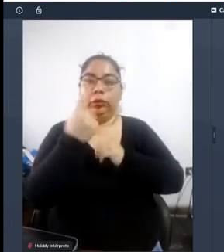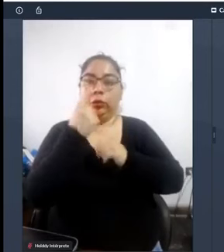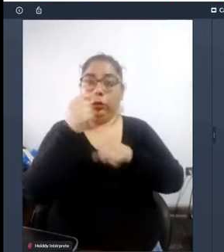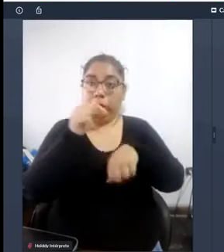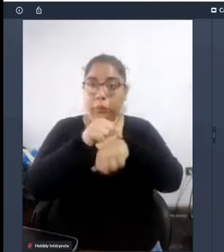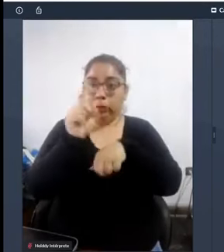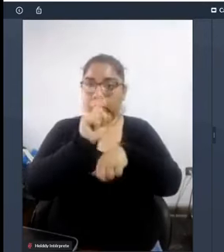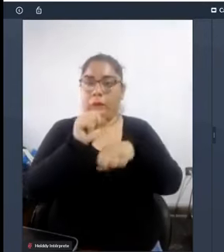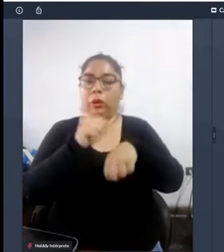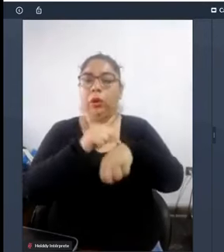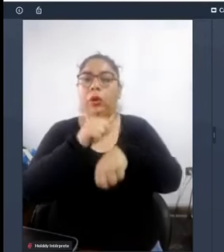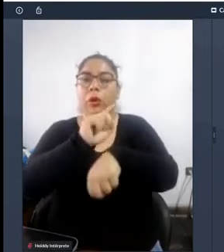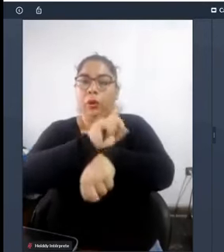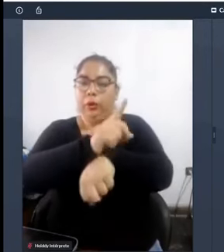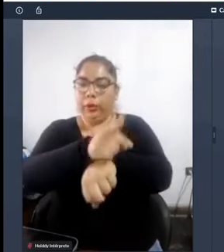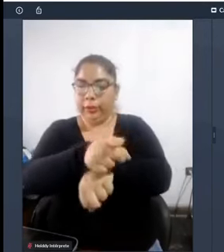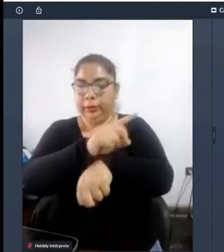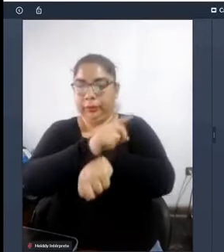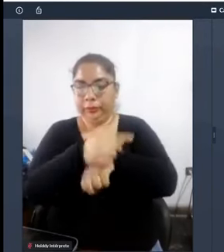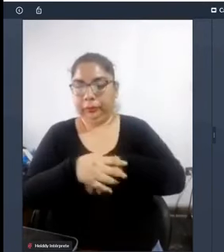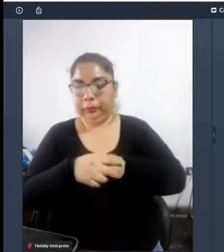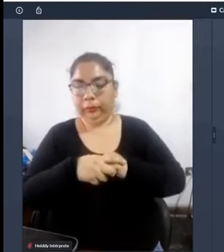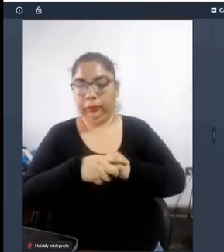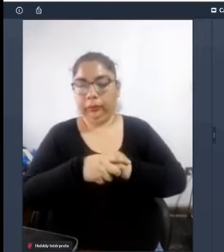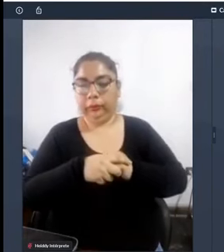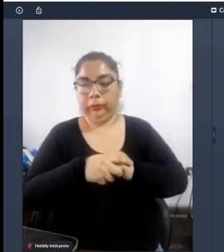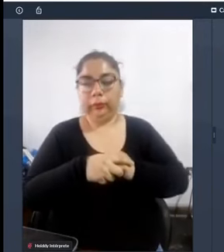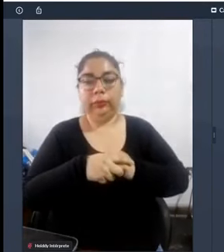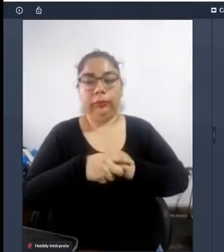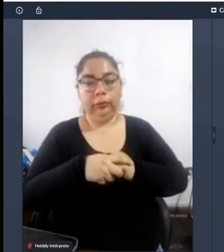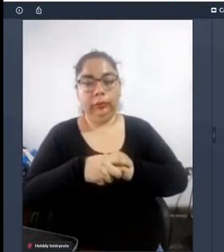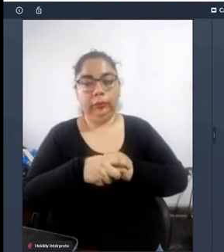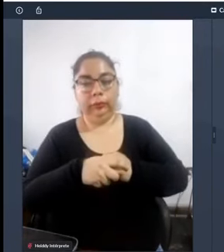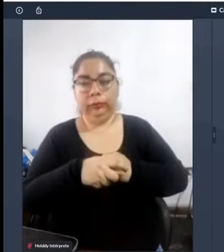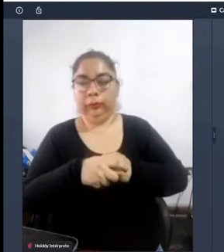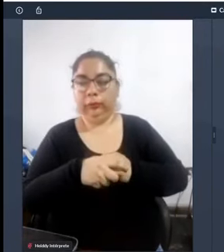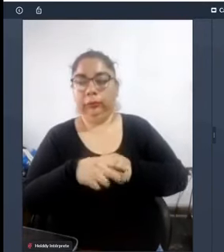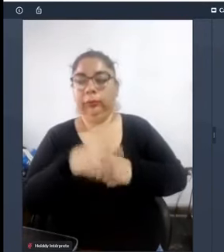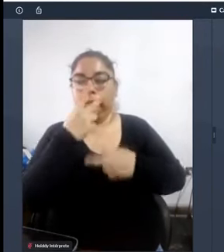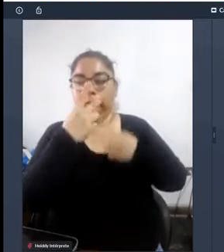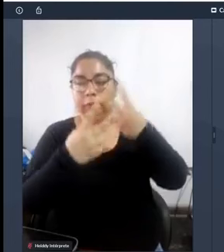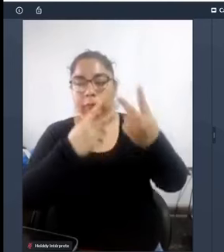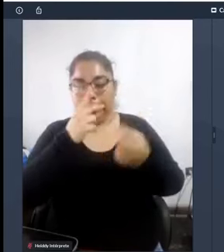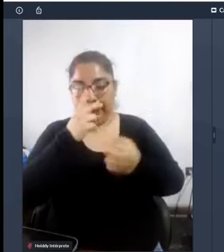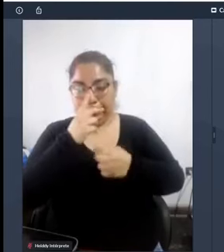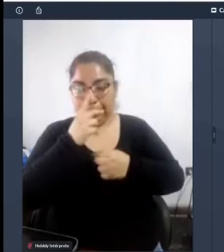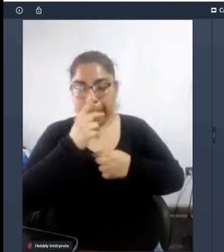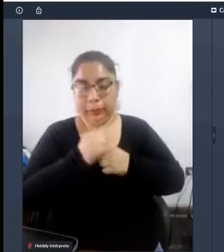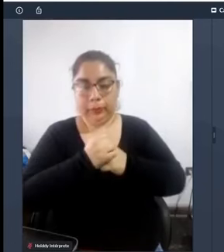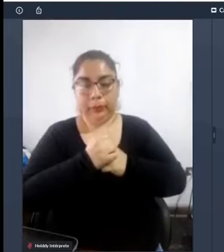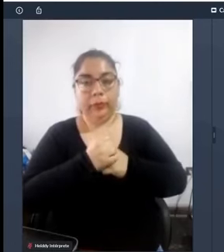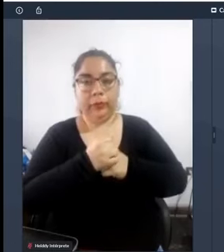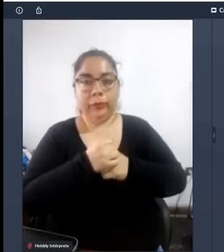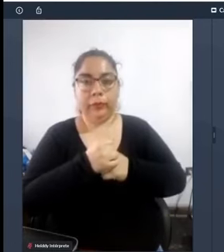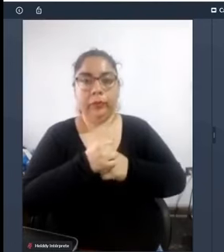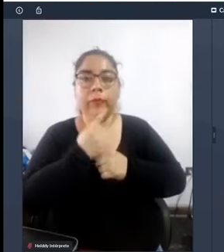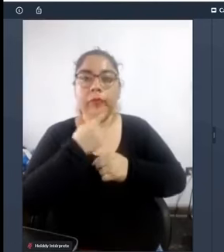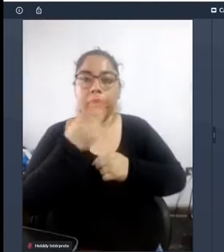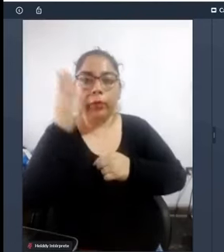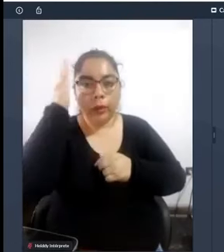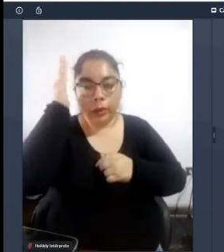transportarse sino de horas entonces mucha gente sacrifica toda su capacidad